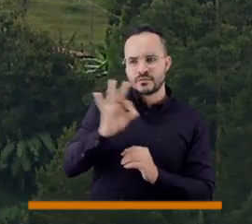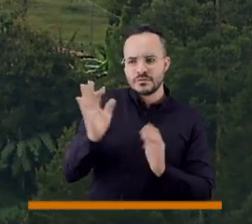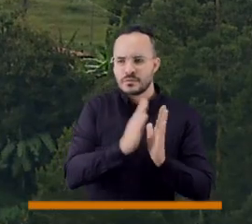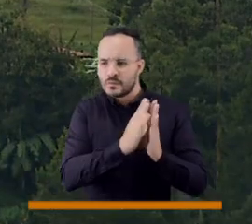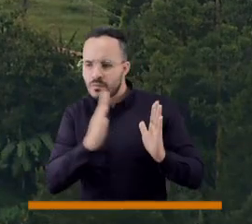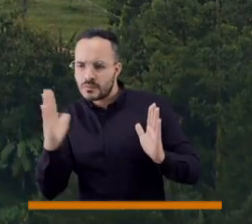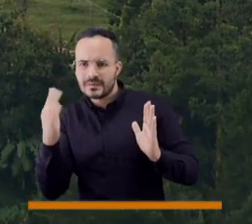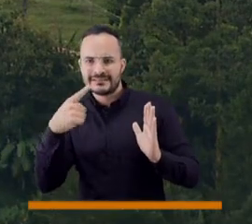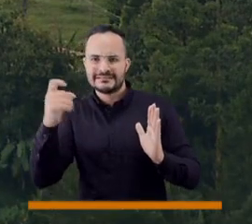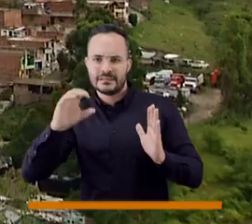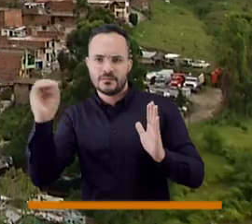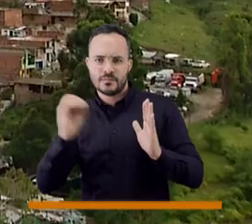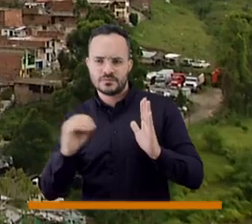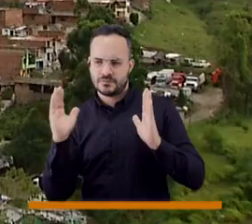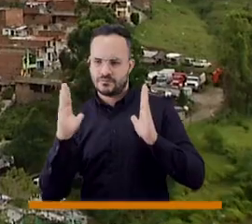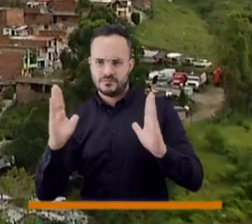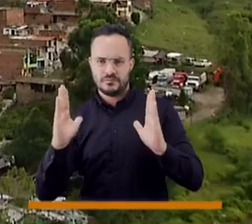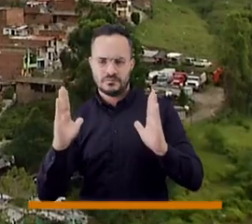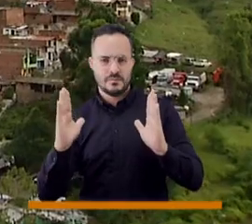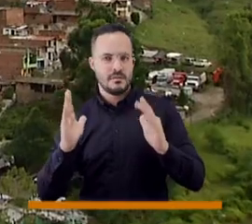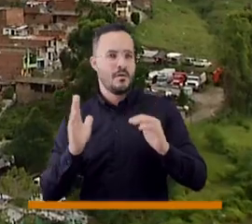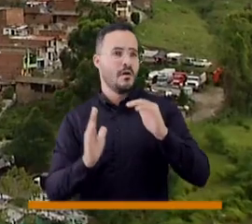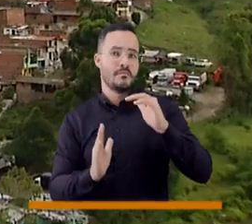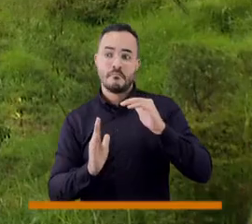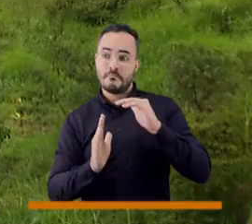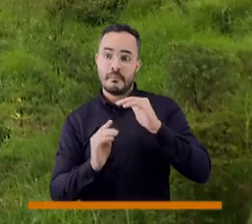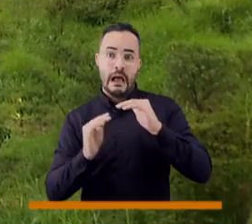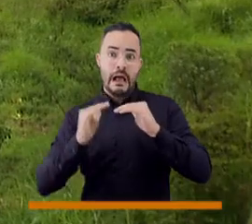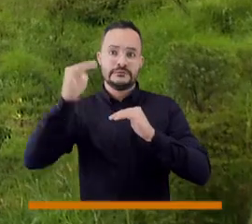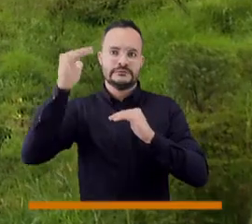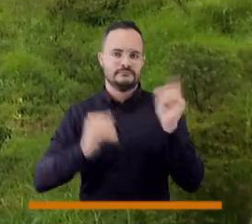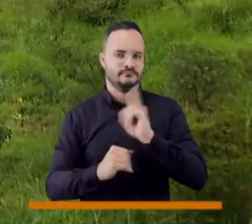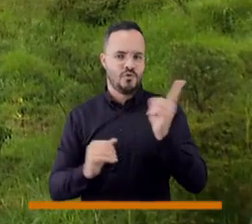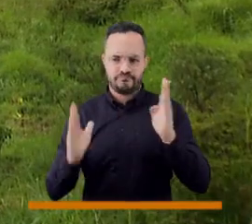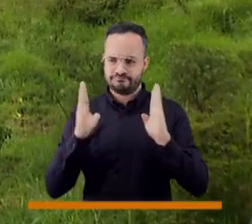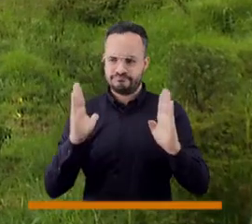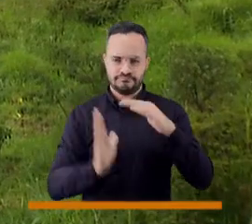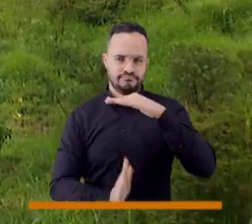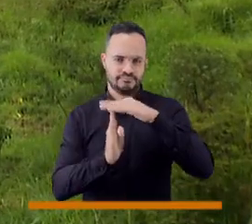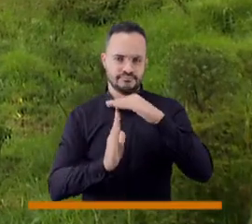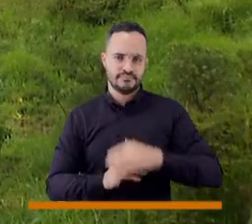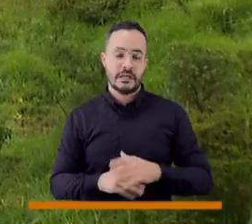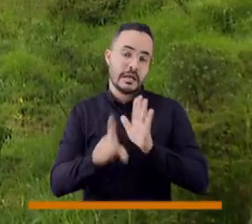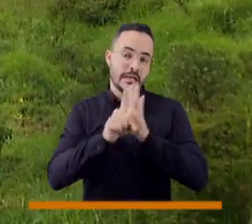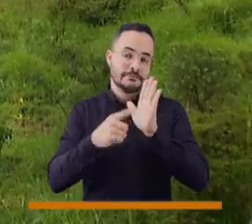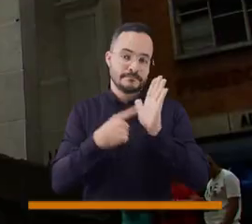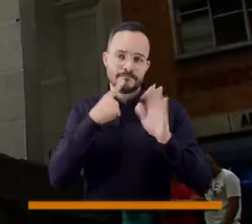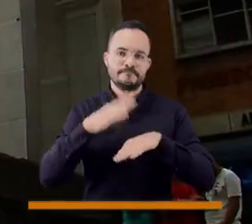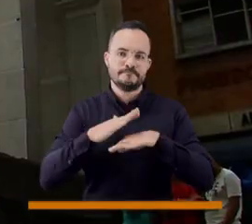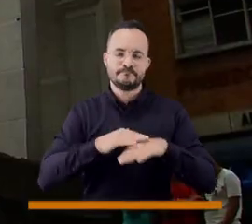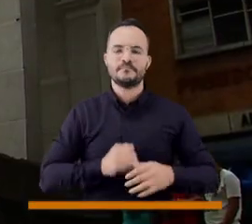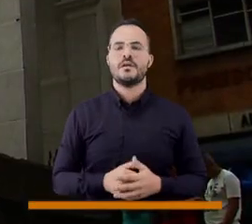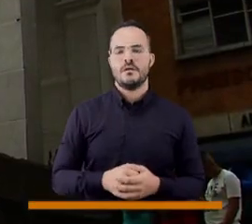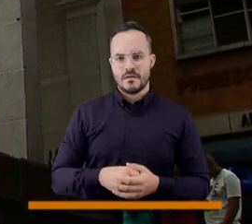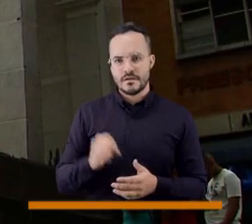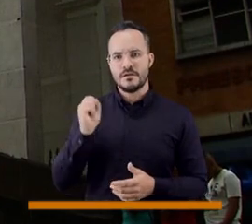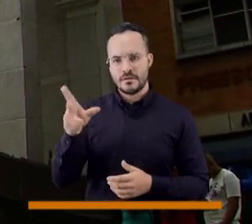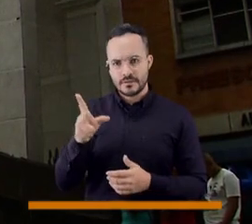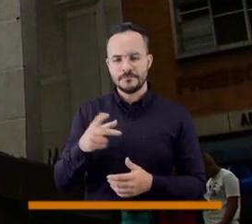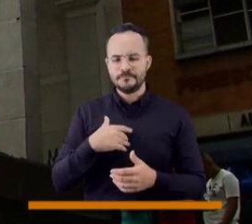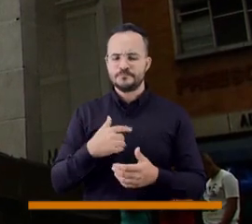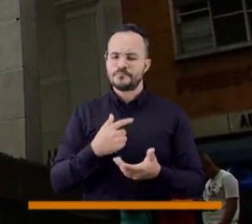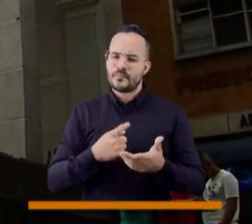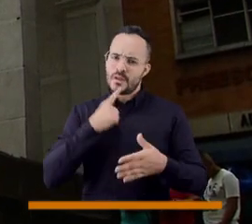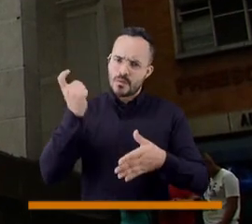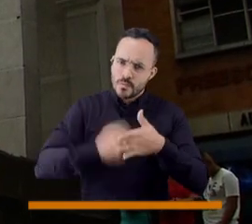mínimo y máximo el 100%, eso es lo que nos dice la ley. Eso es lo que nos dice la ley. Y concejala, hablando